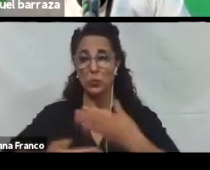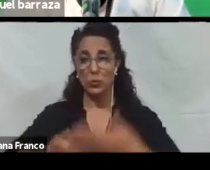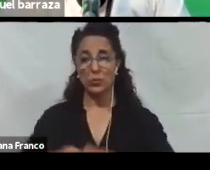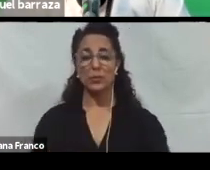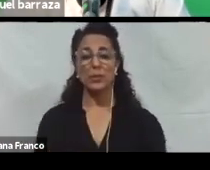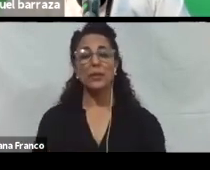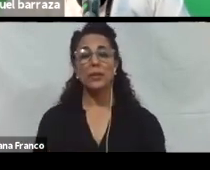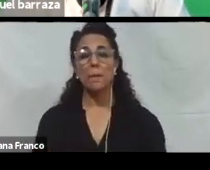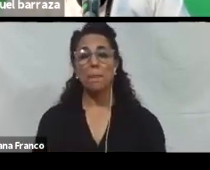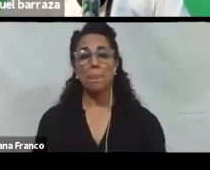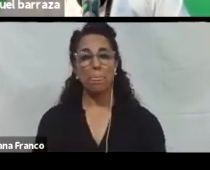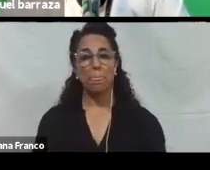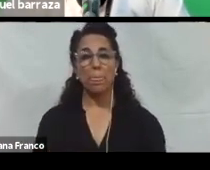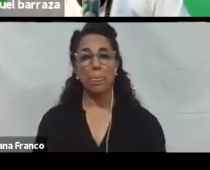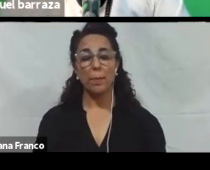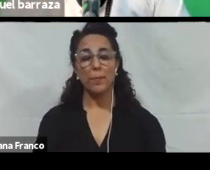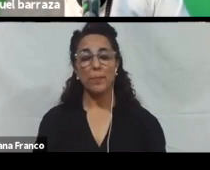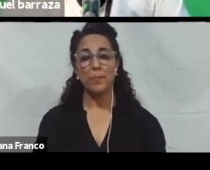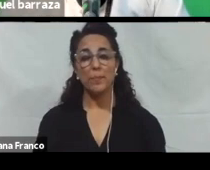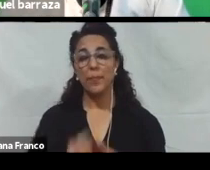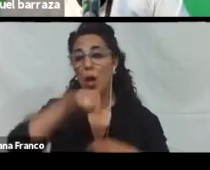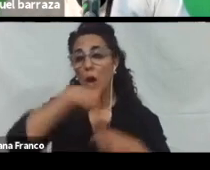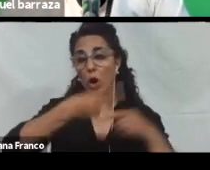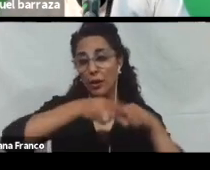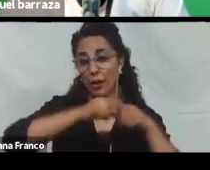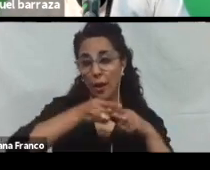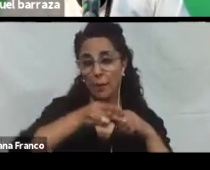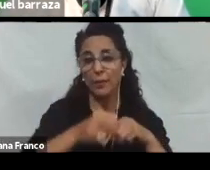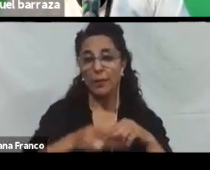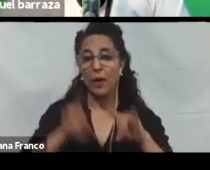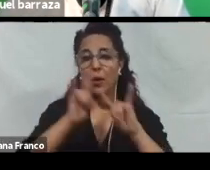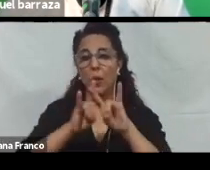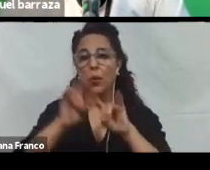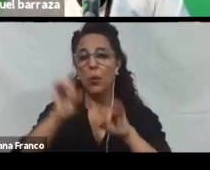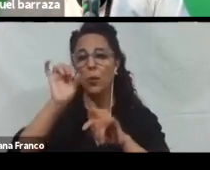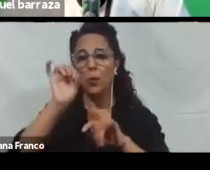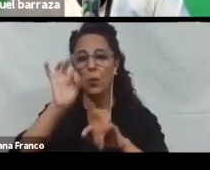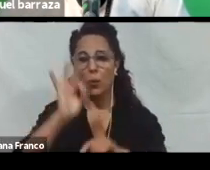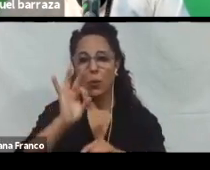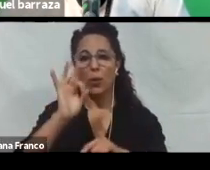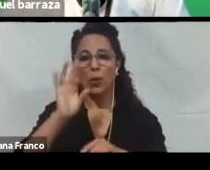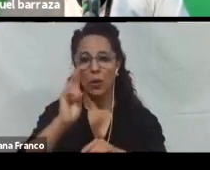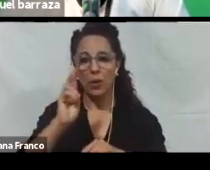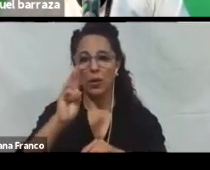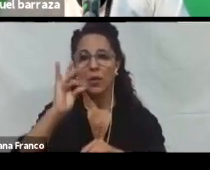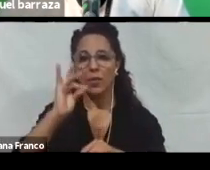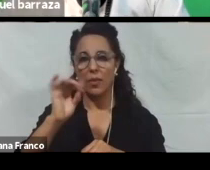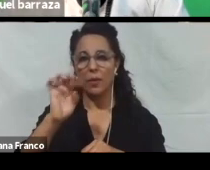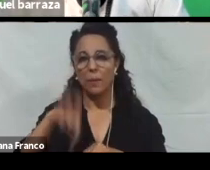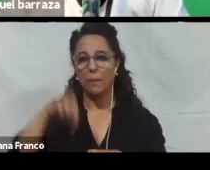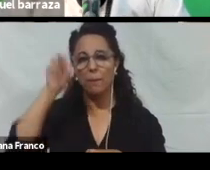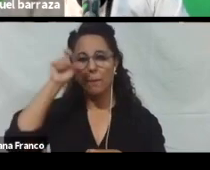Otra herramienta. Que podemos utilizar. Es. Wordpress. Es un sistema. De gestión de contenido.